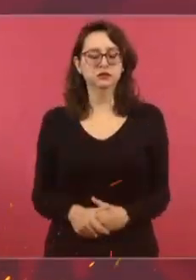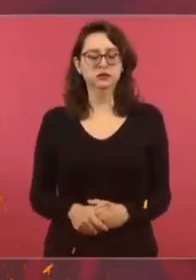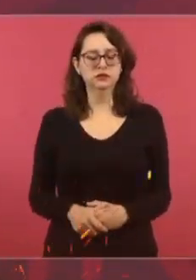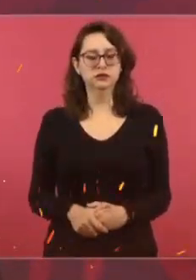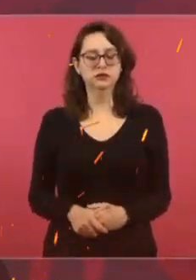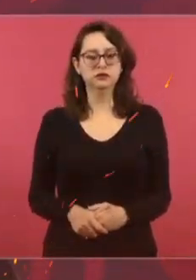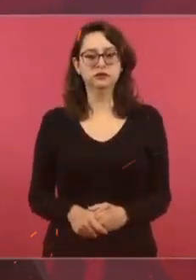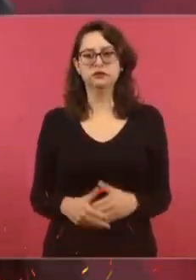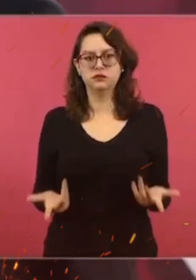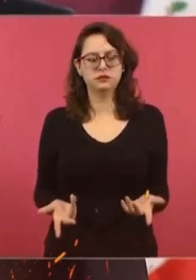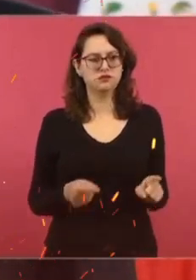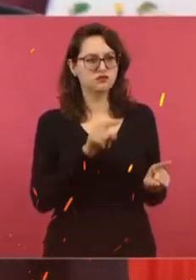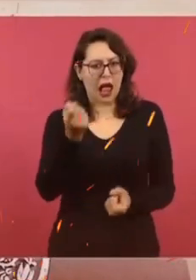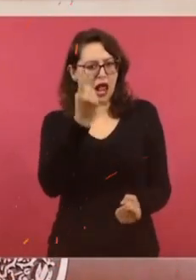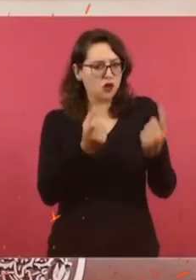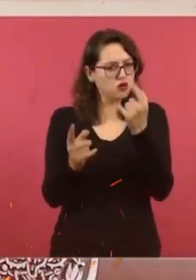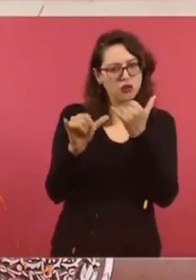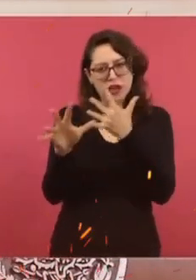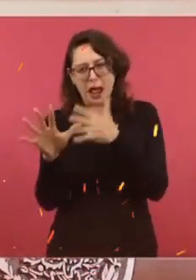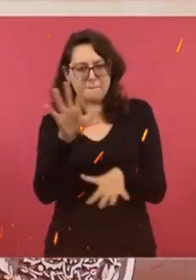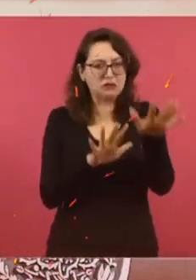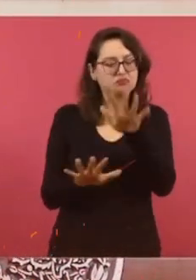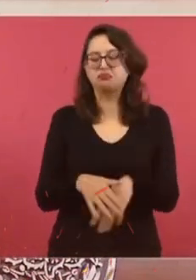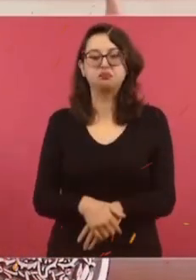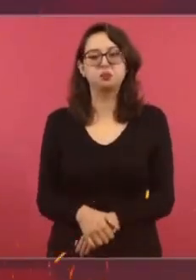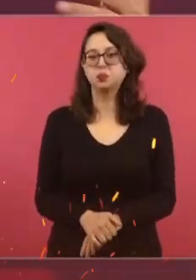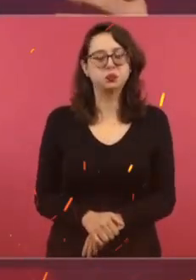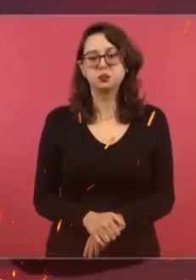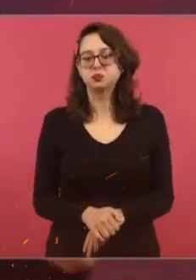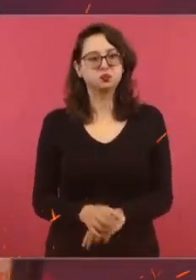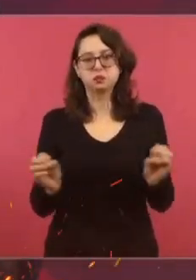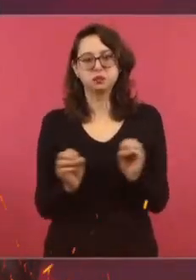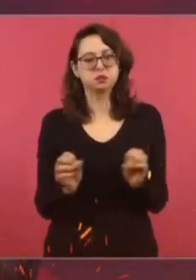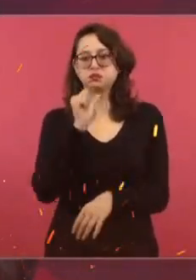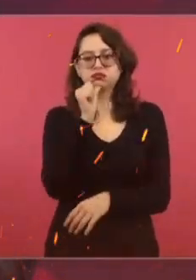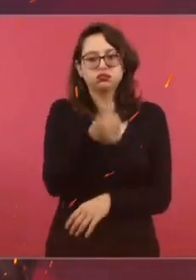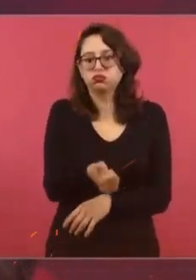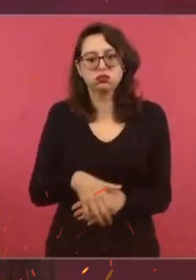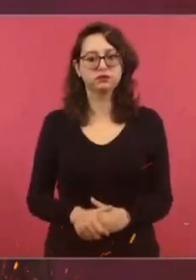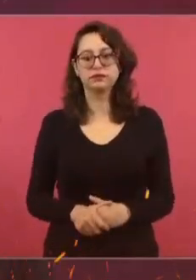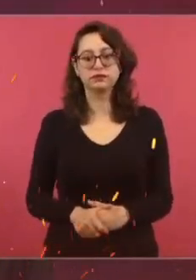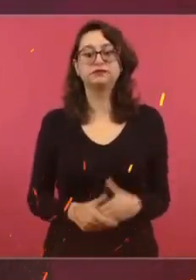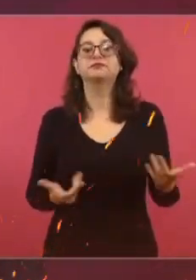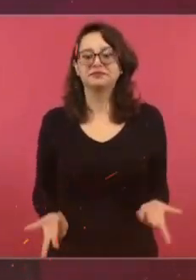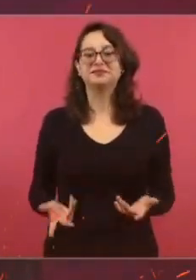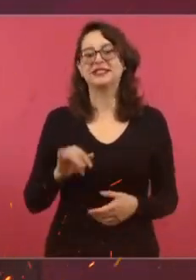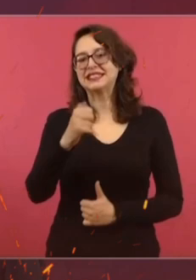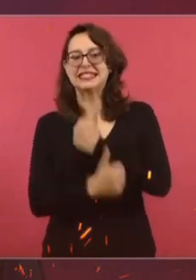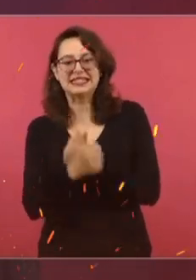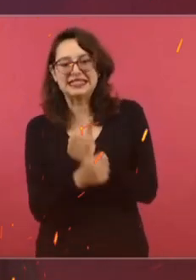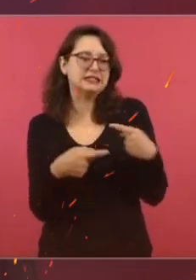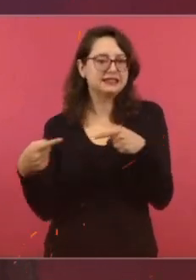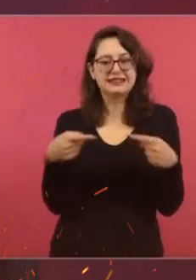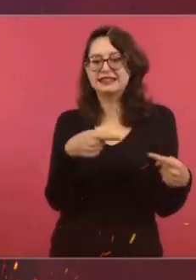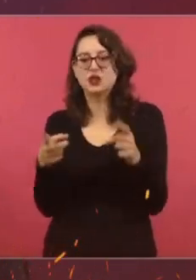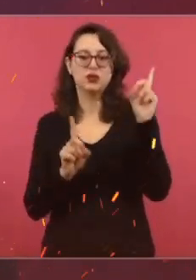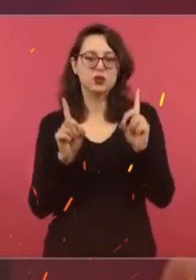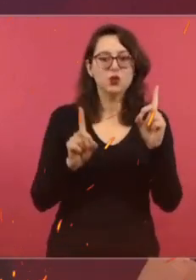que haya manipulación. Lo que existe es inquietud, son dudas,